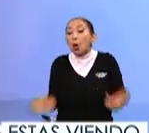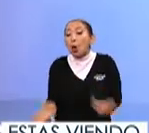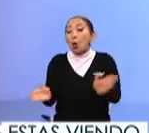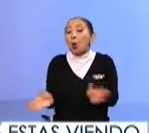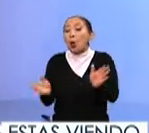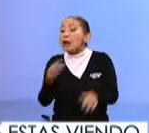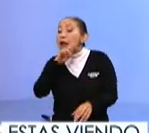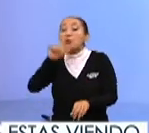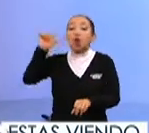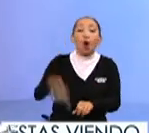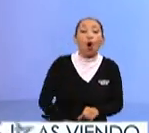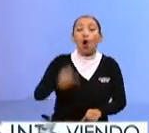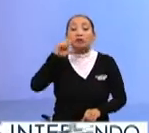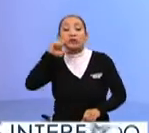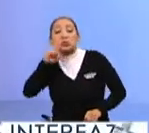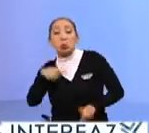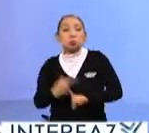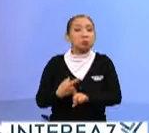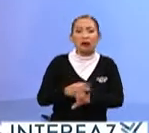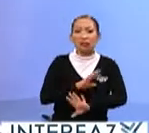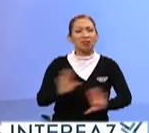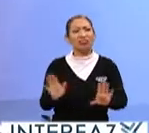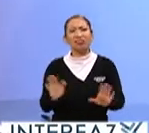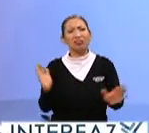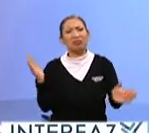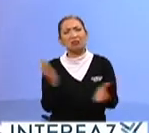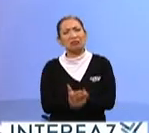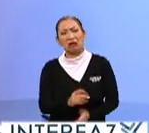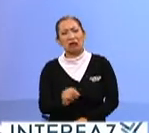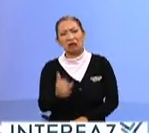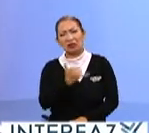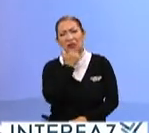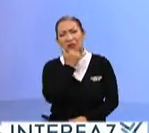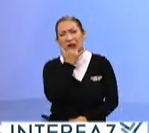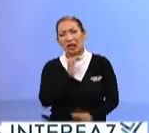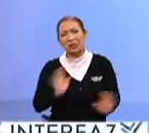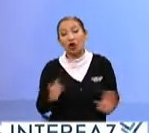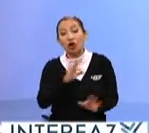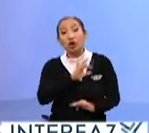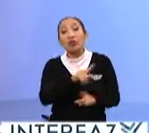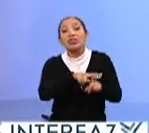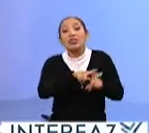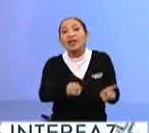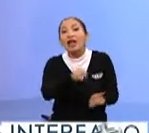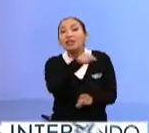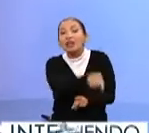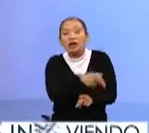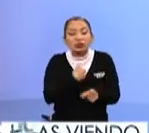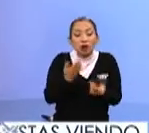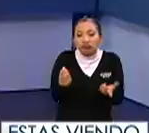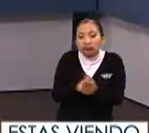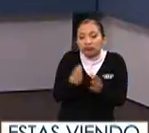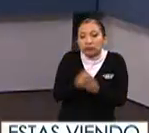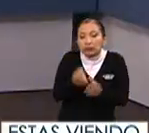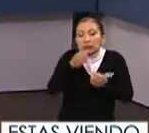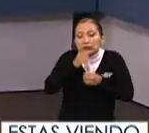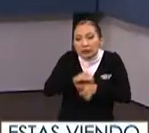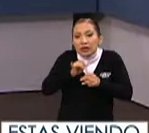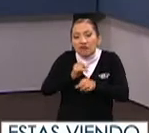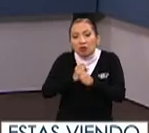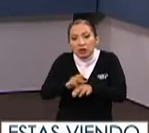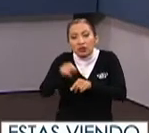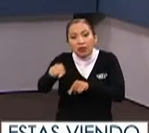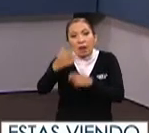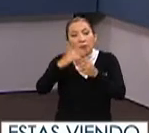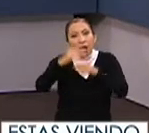implica el hecho de que a más temprana edad los jóvenes comiencen a tener relaciones sexuales. Todo lo contrario, esto va a generar una madurez, una